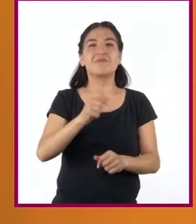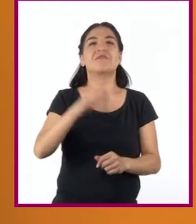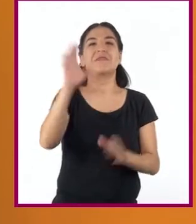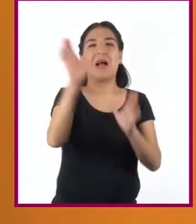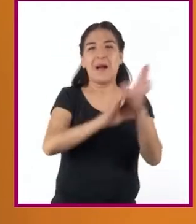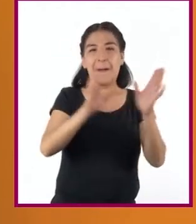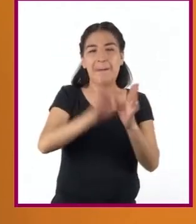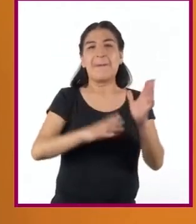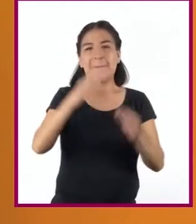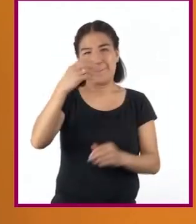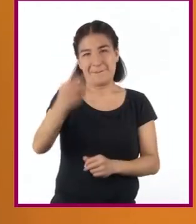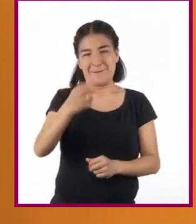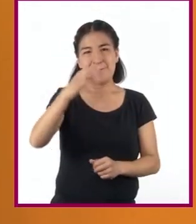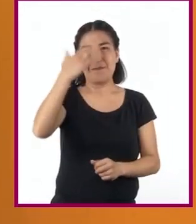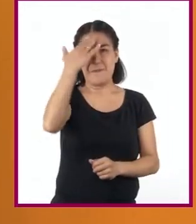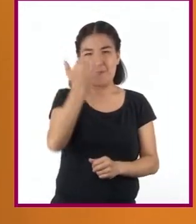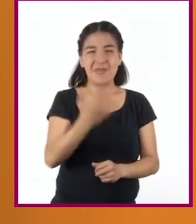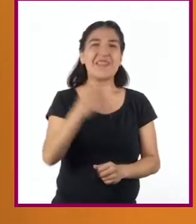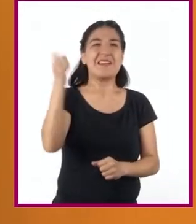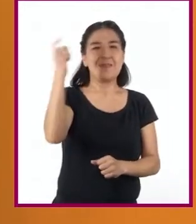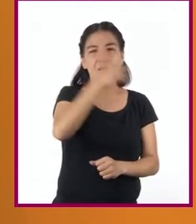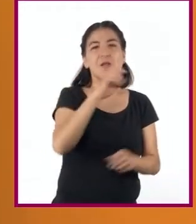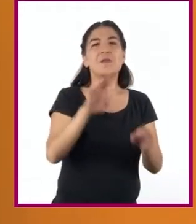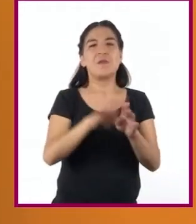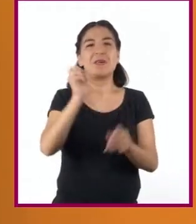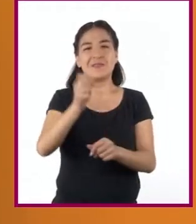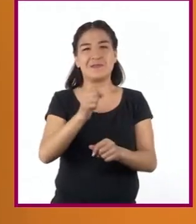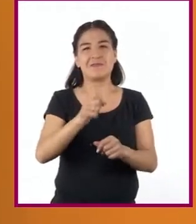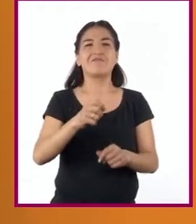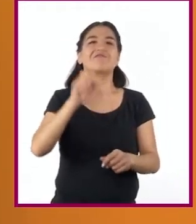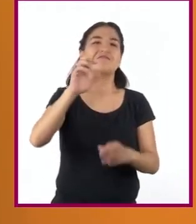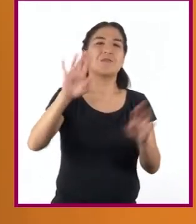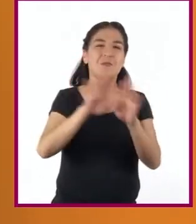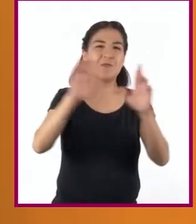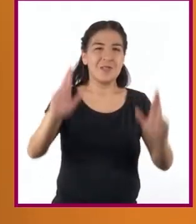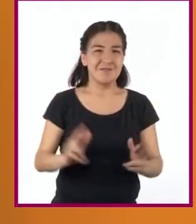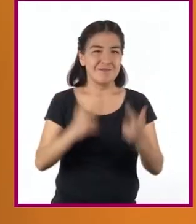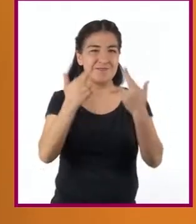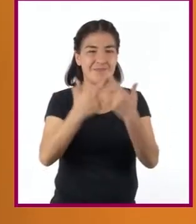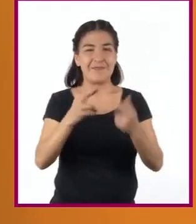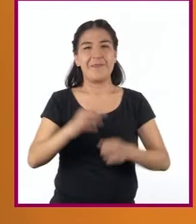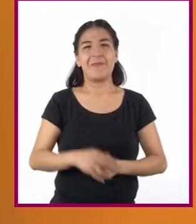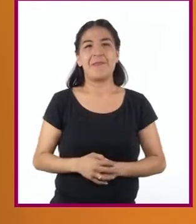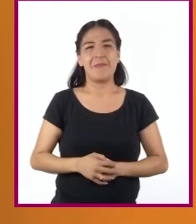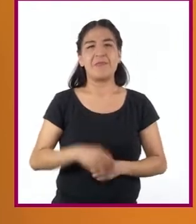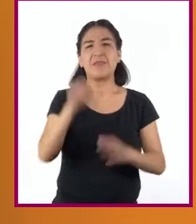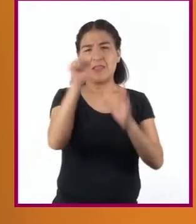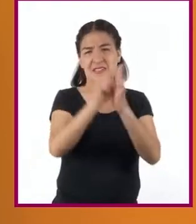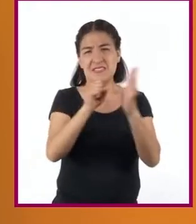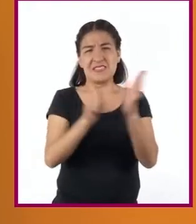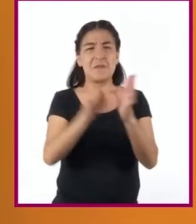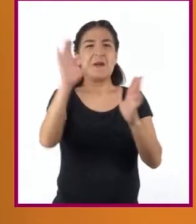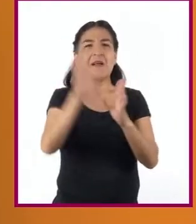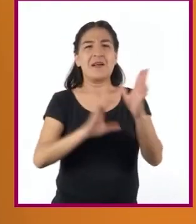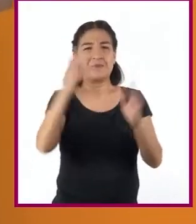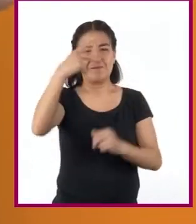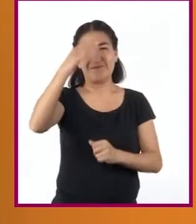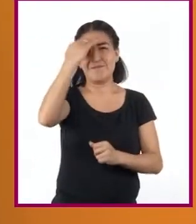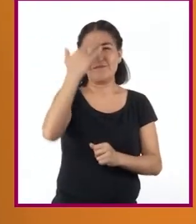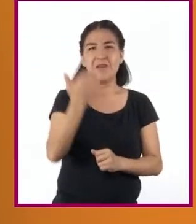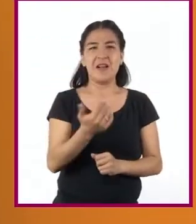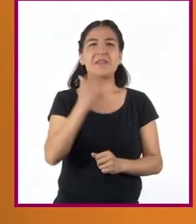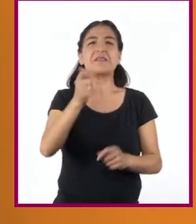y sirve tanto para propósitos prácticos como ceremoniales. El sistema de calendario maya incluye varios